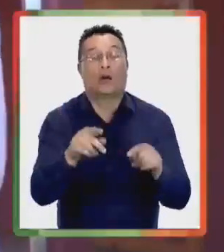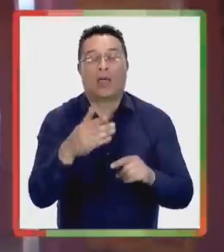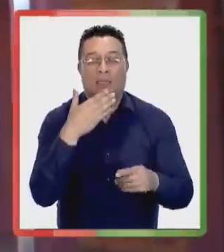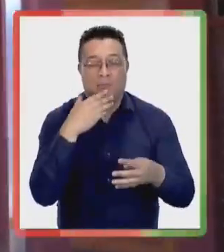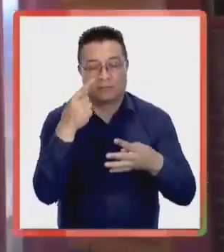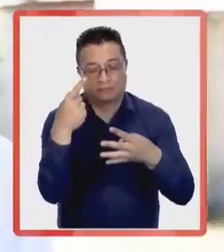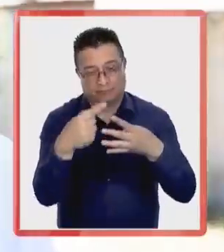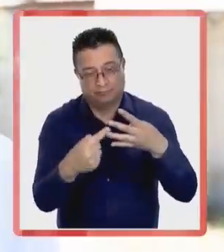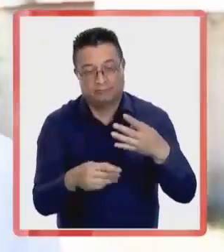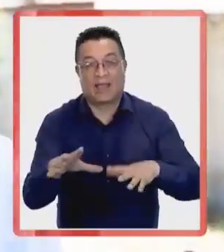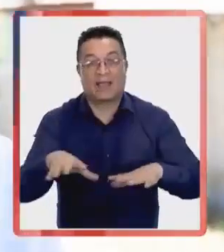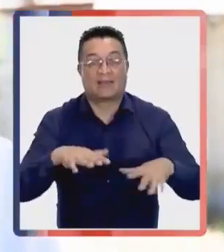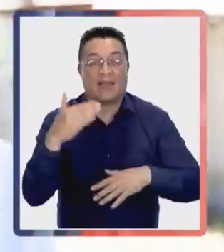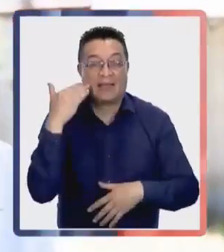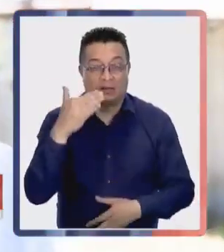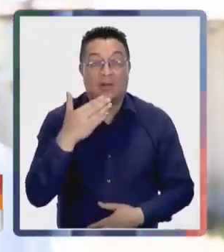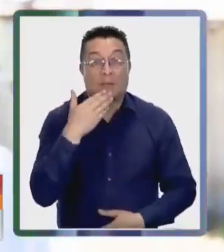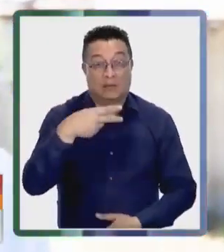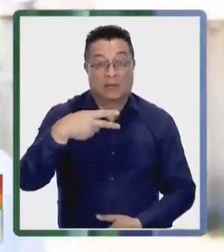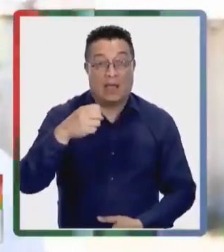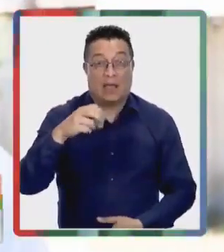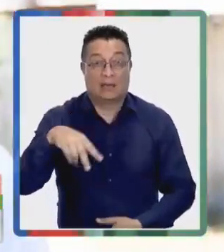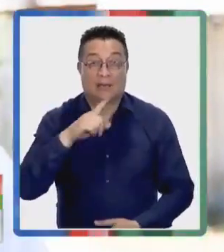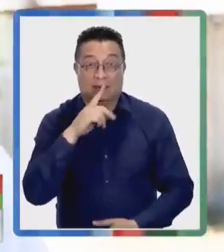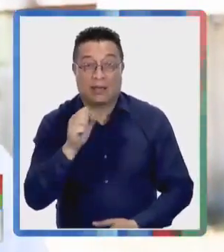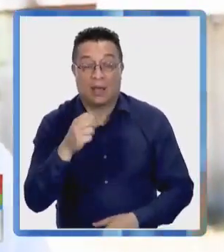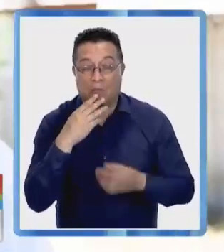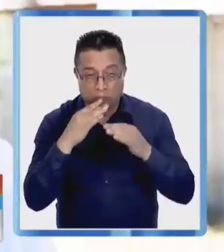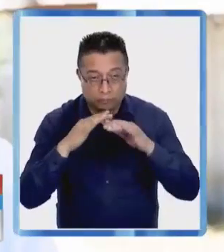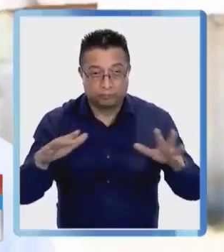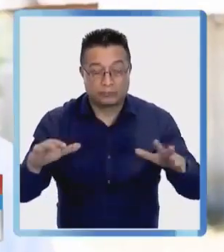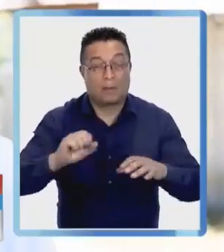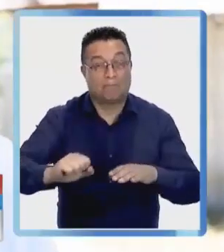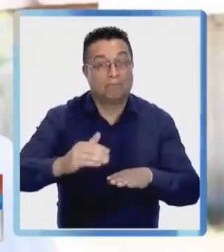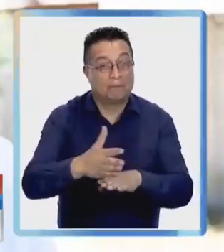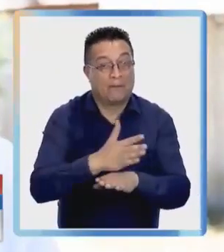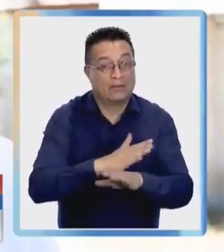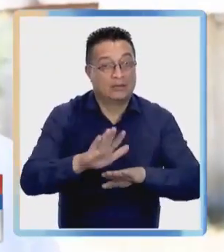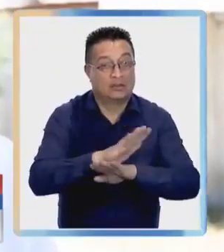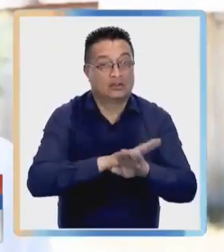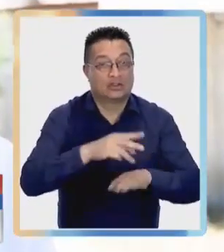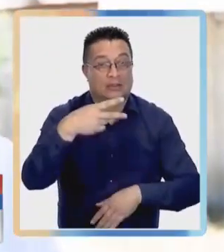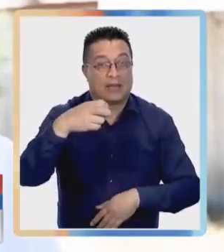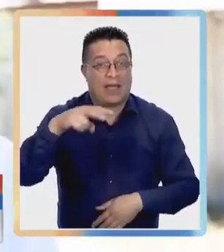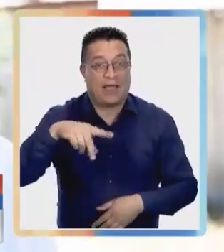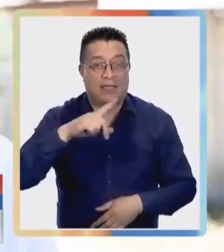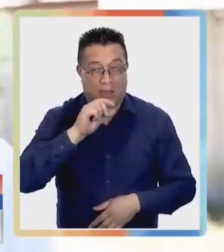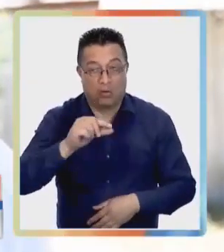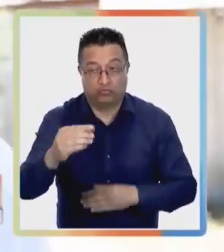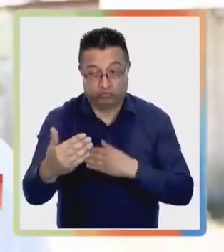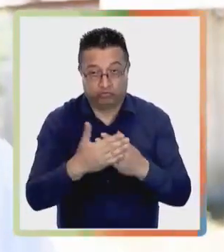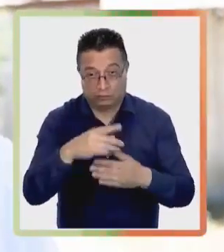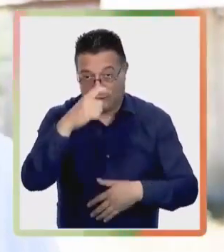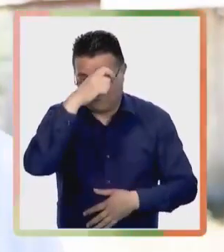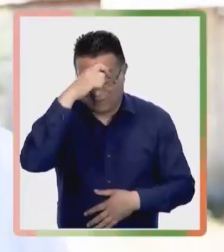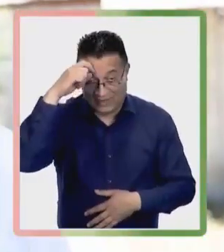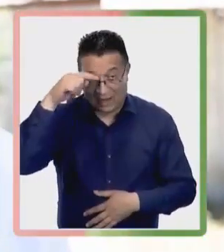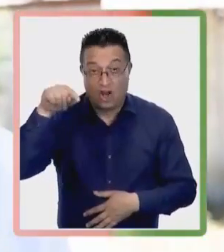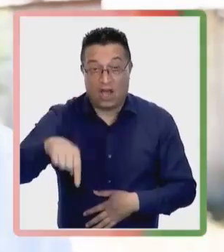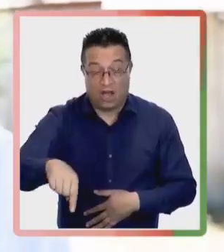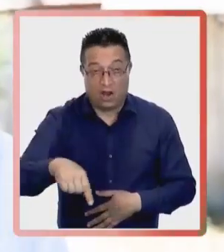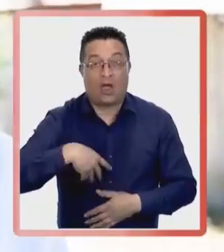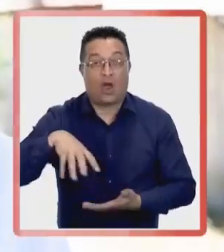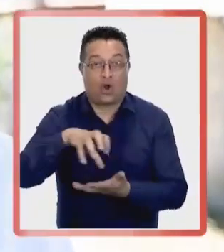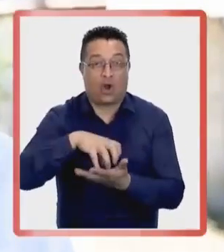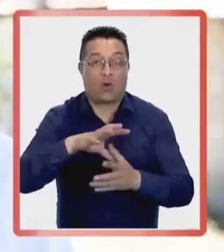serie de actividades con niños también de ANTA, promoción y prevención para el ANTA que se viene la temporada de verano en esta